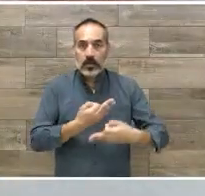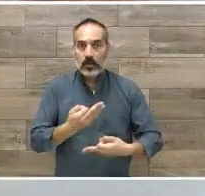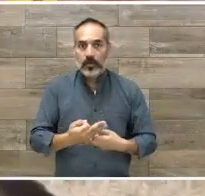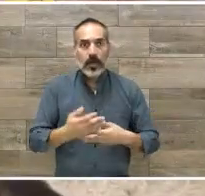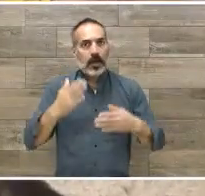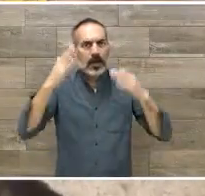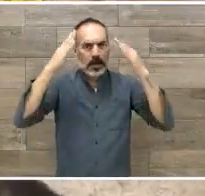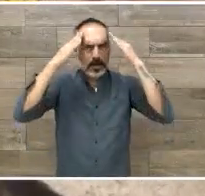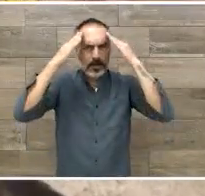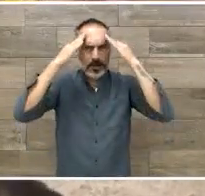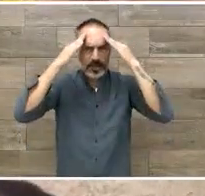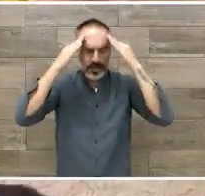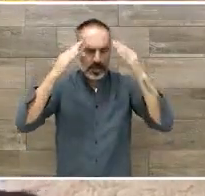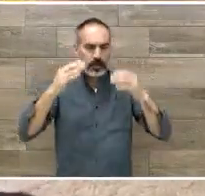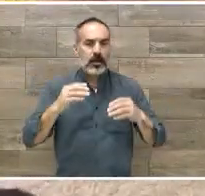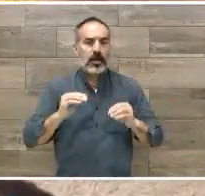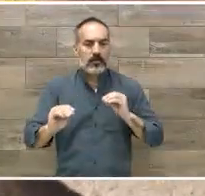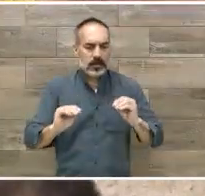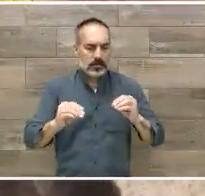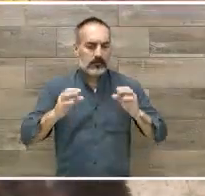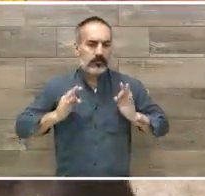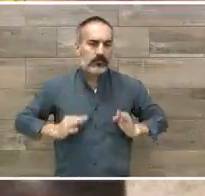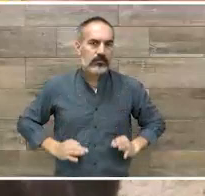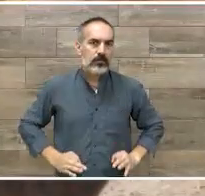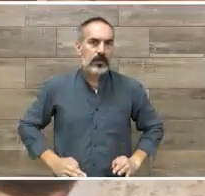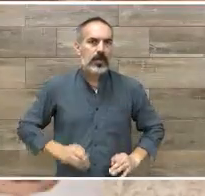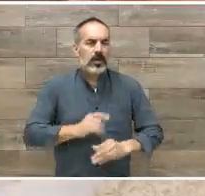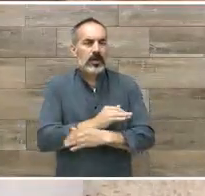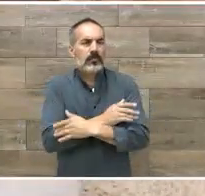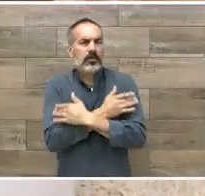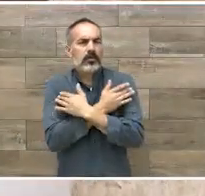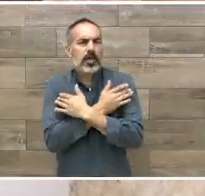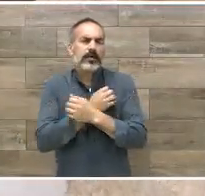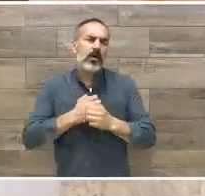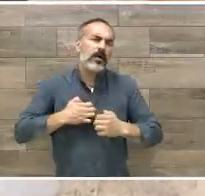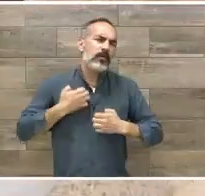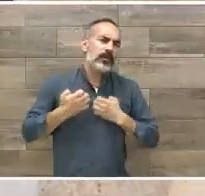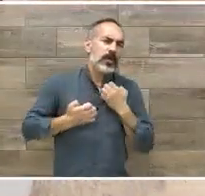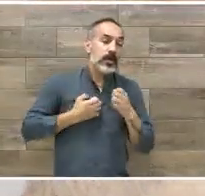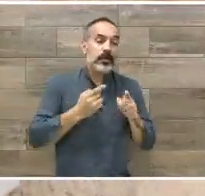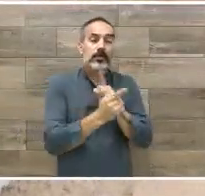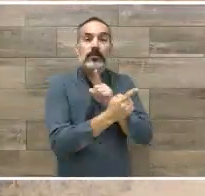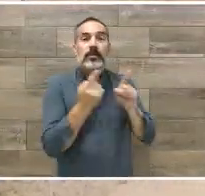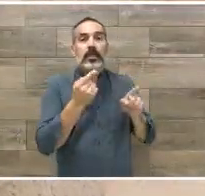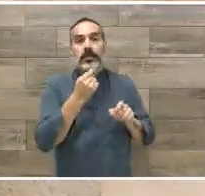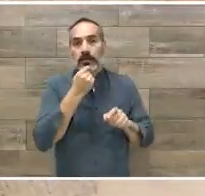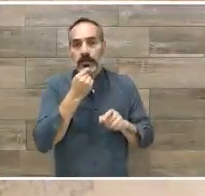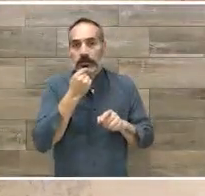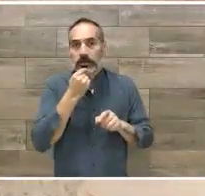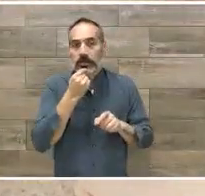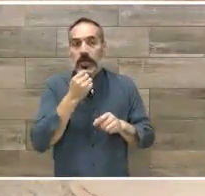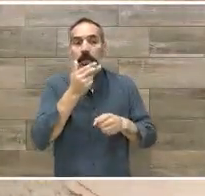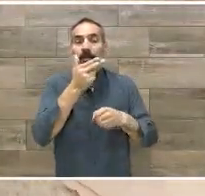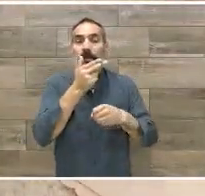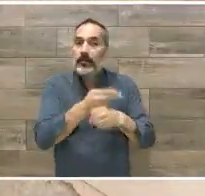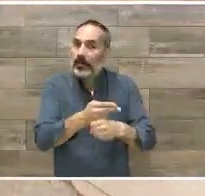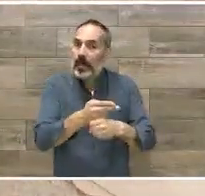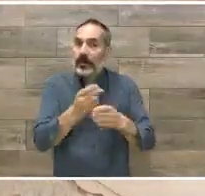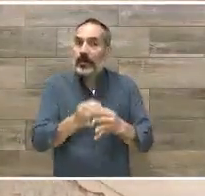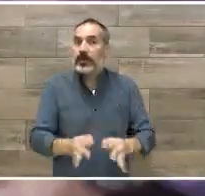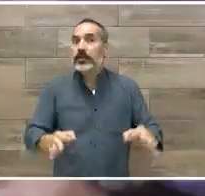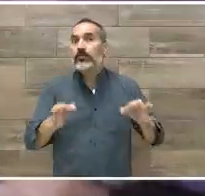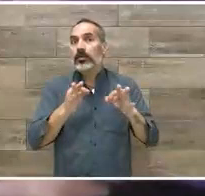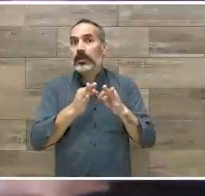psíquicas, motrices, emocionales y sociales de los menores. Y temprana porque se pretende aprovechar la capacidad de